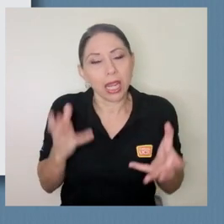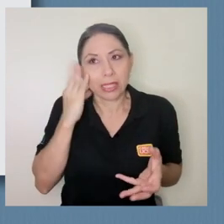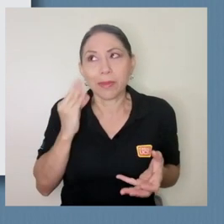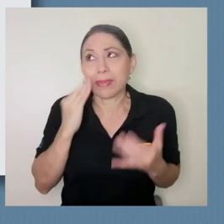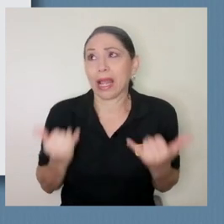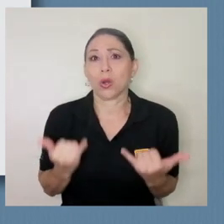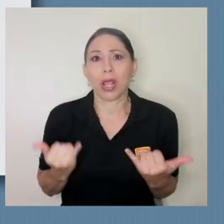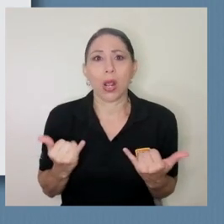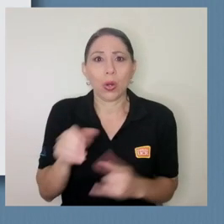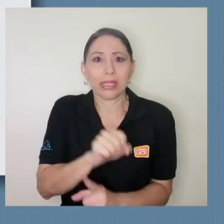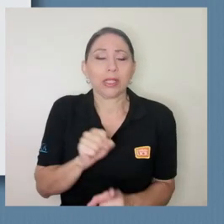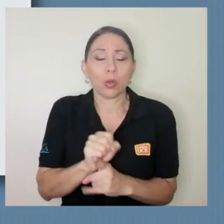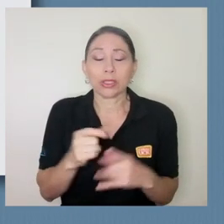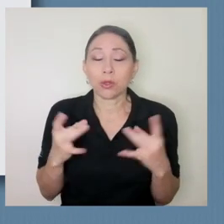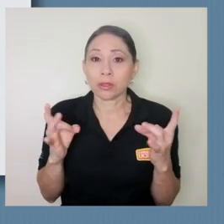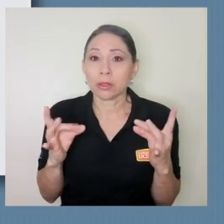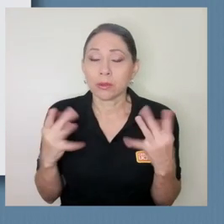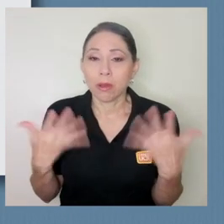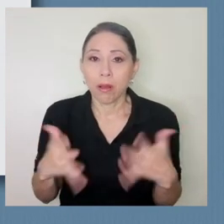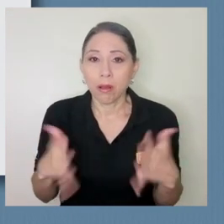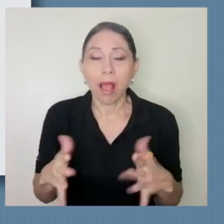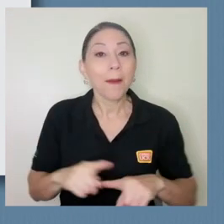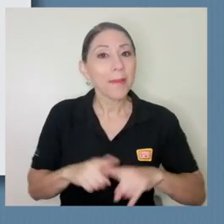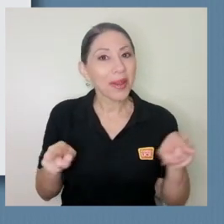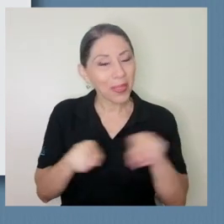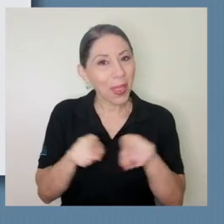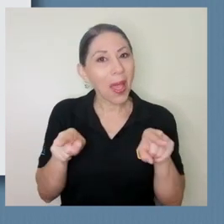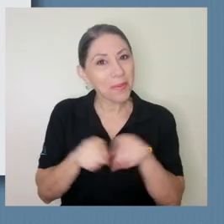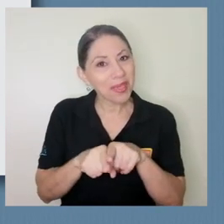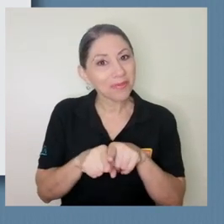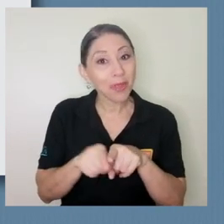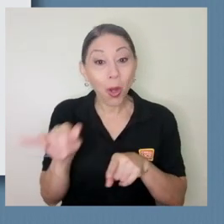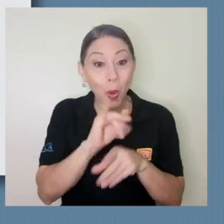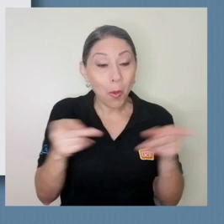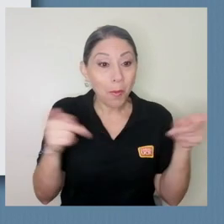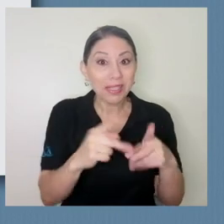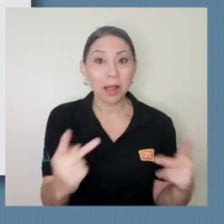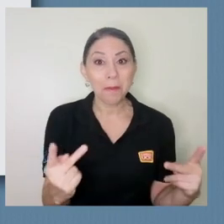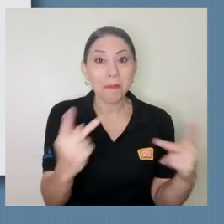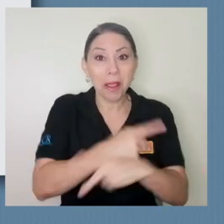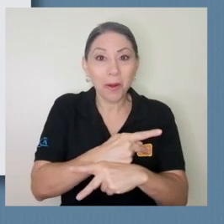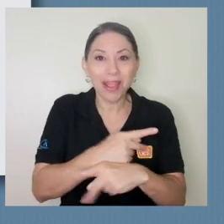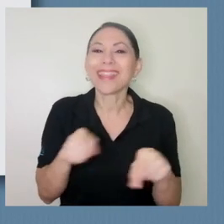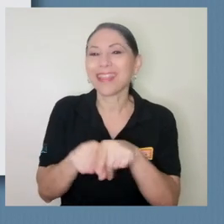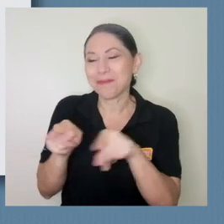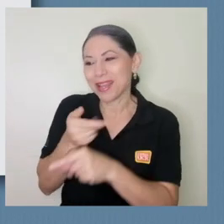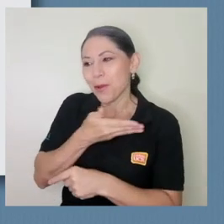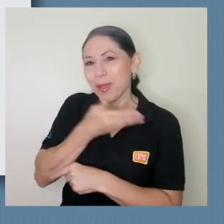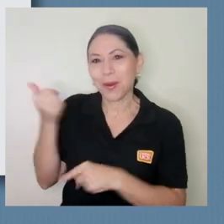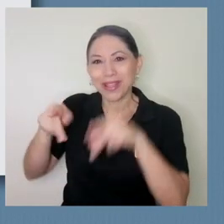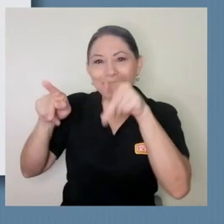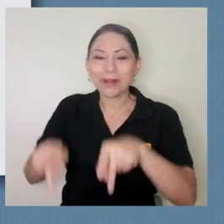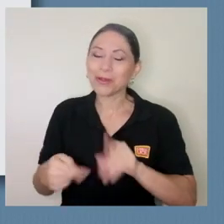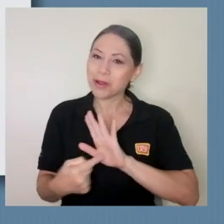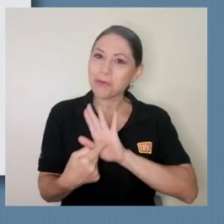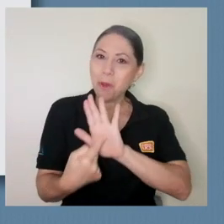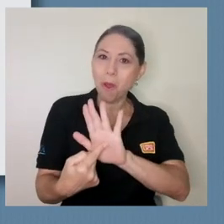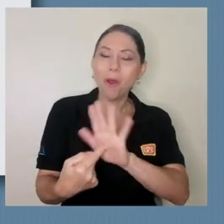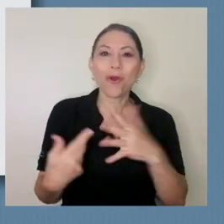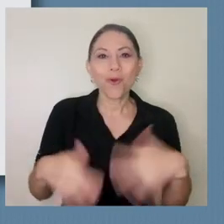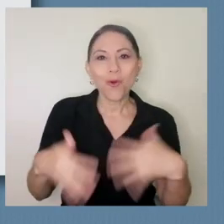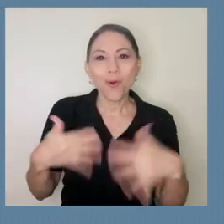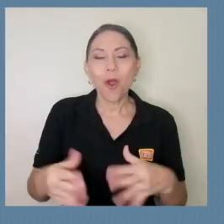estamos viviendo pero lo que ha surgido igual que también surge lo peor surge lo mejor de las personas y realmente de forma